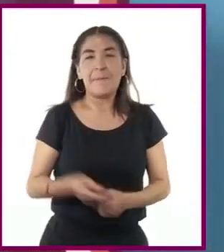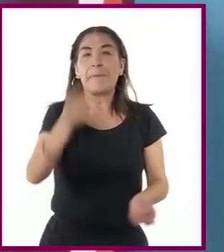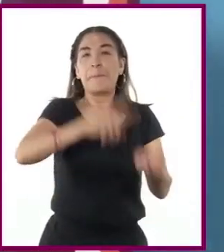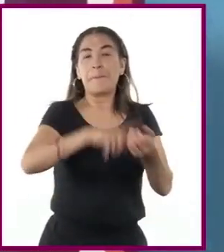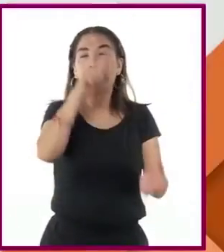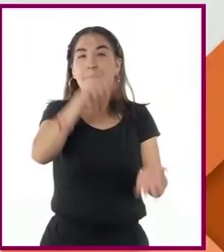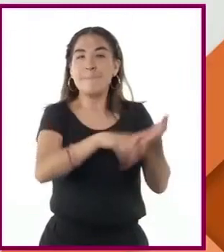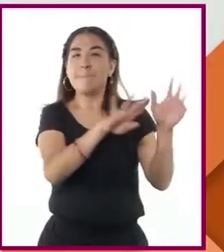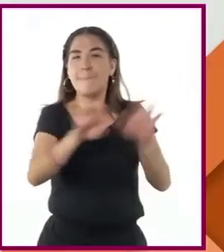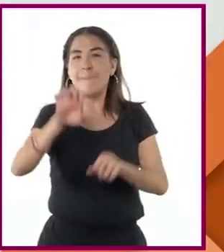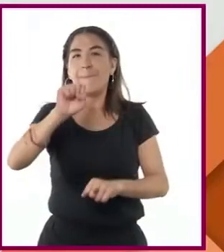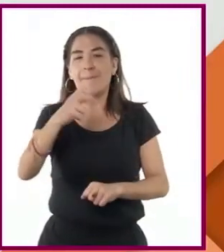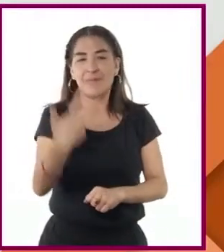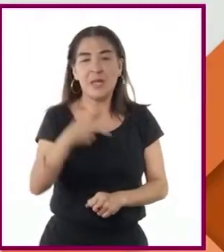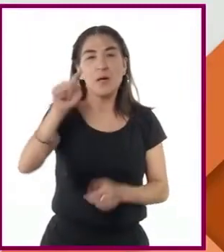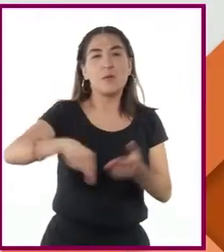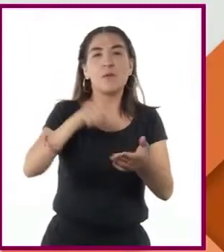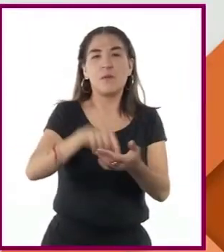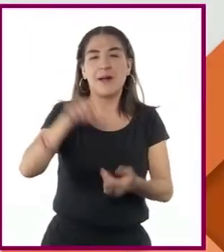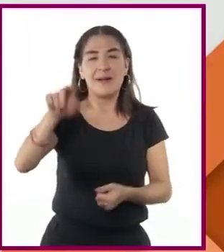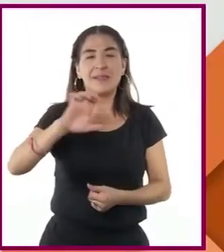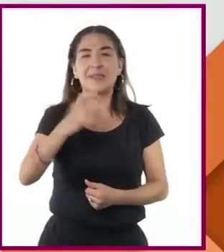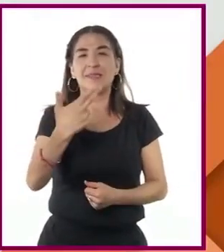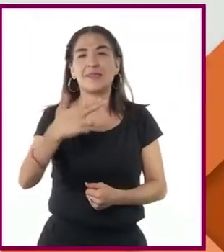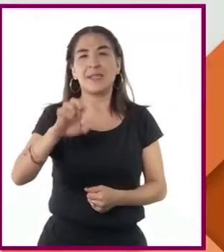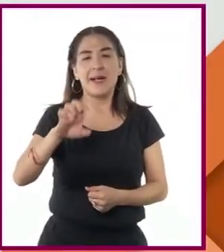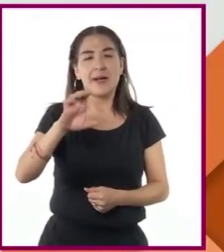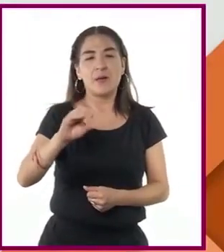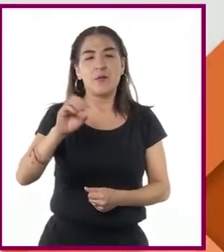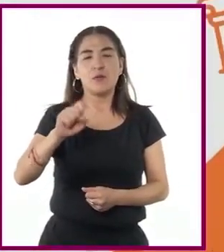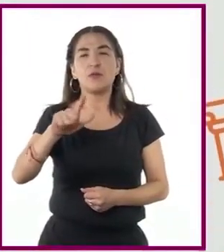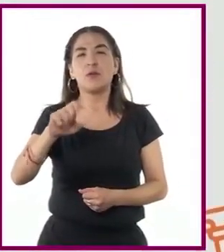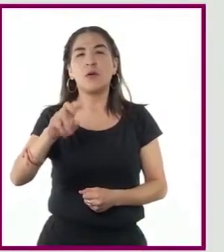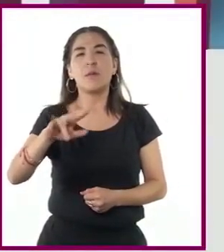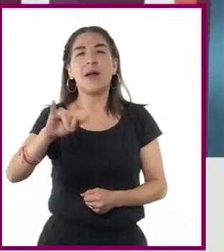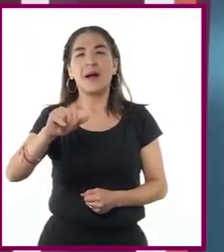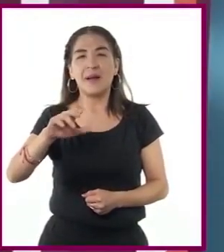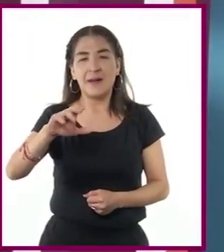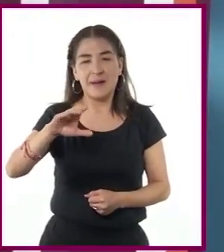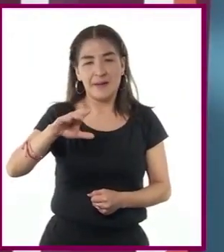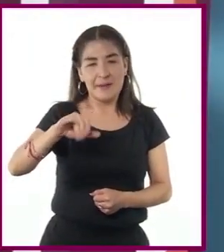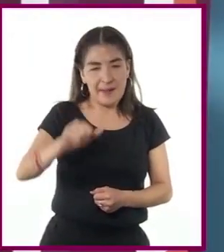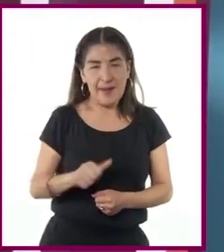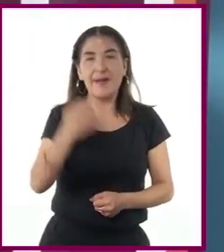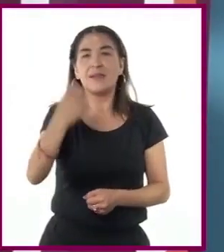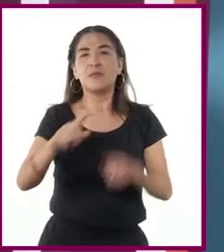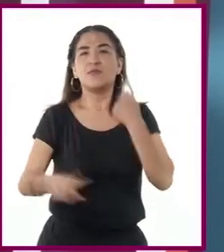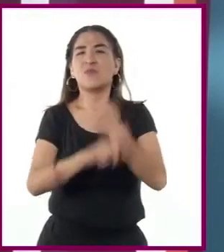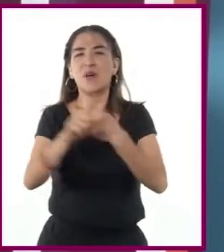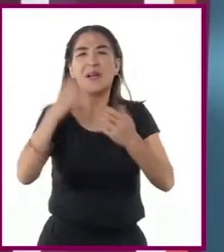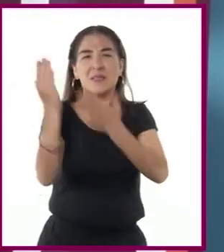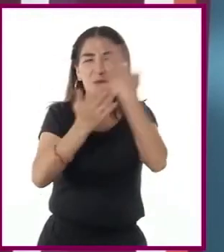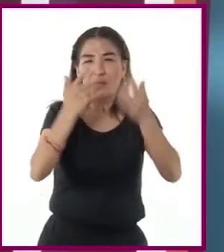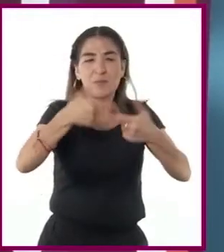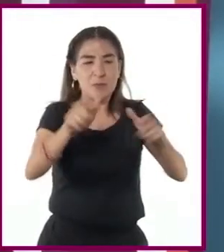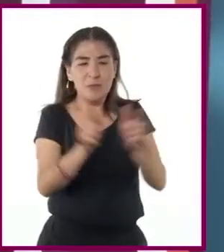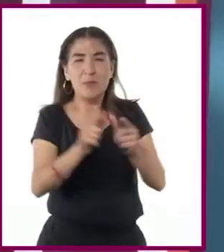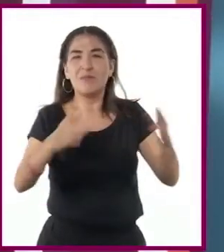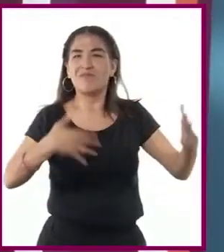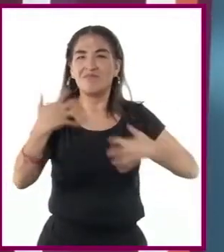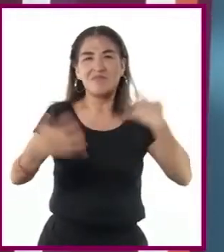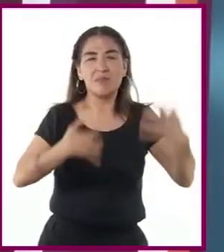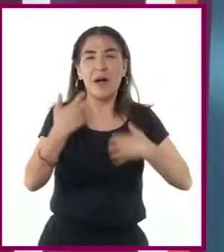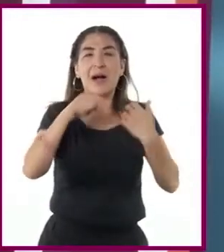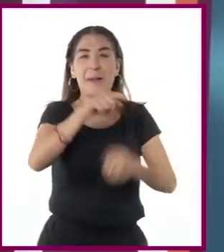en 1968, en Checoslovaquia, cuando un grupo de políticos e intelectuales se reunieron para intentar transformar su país que,